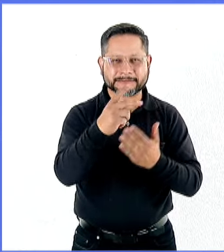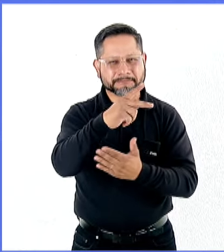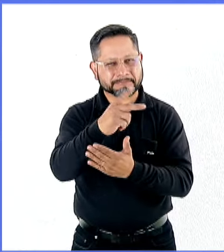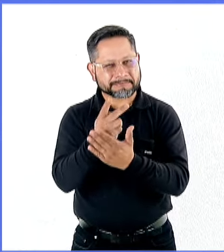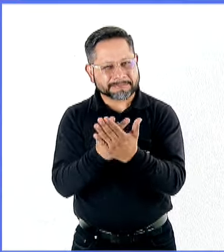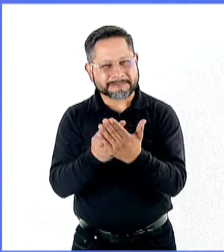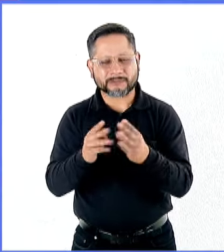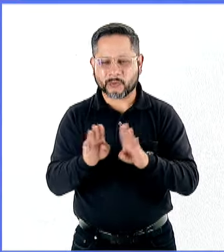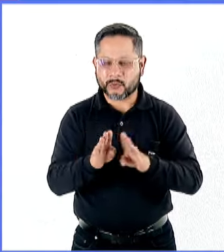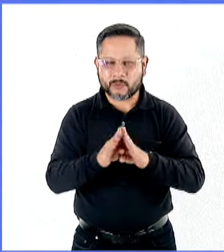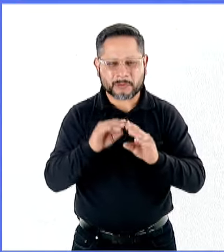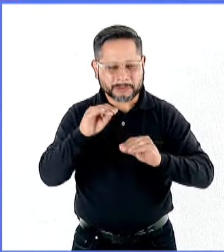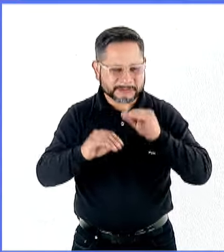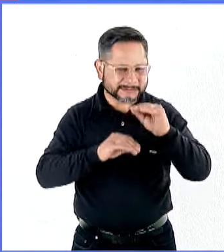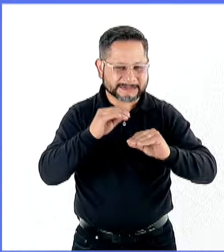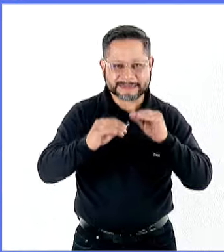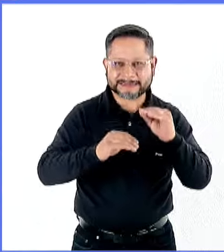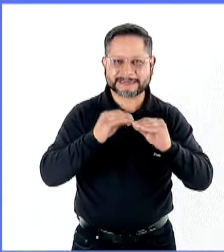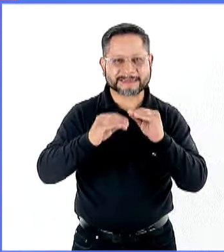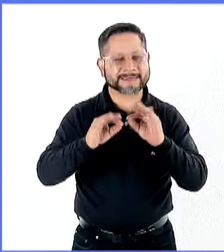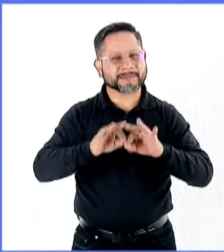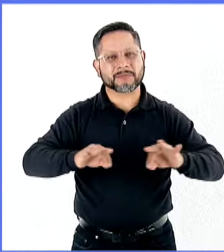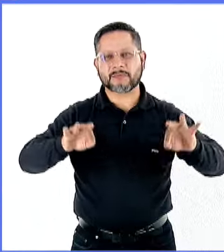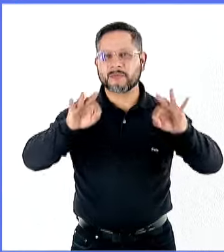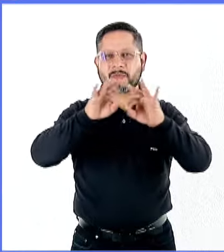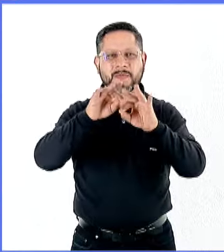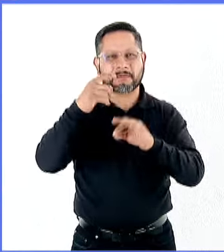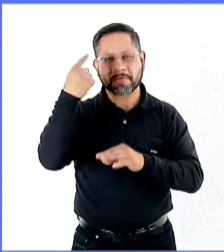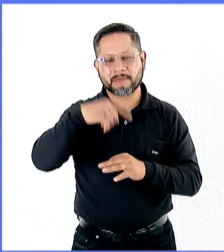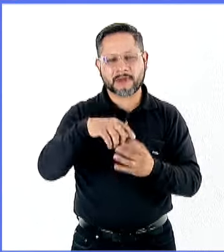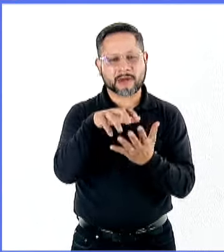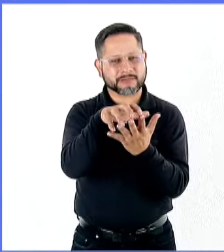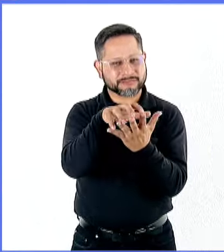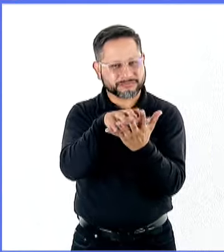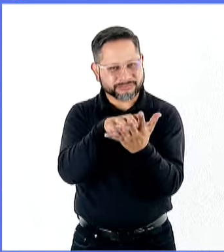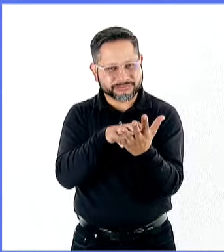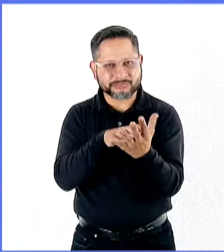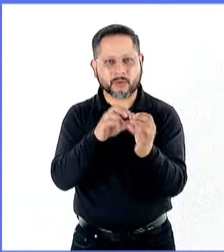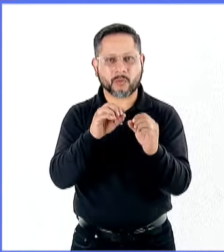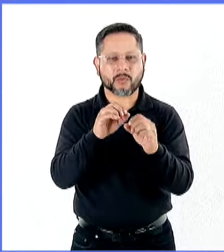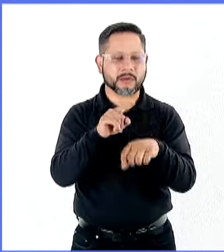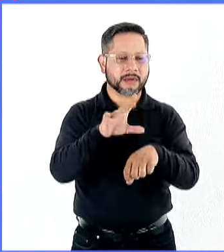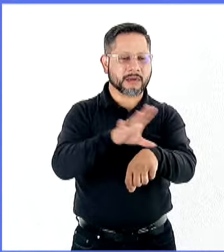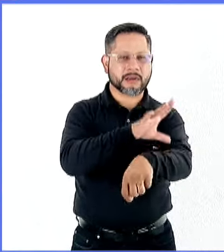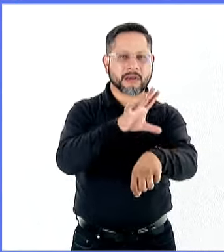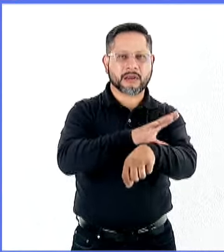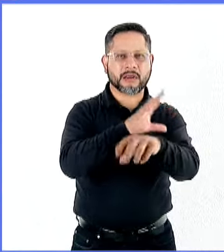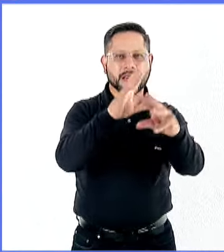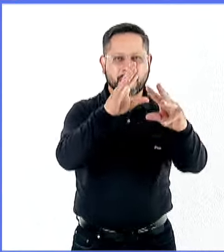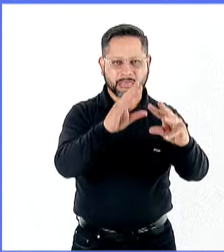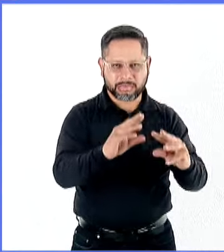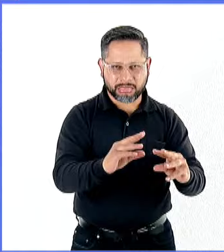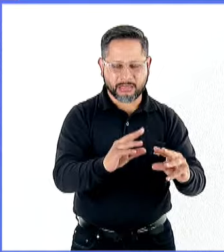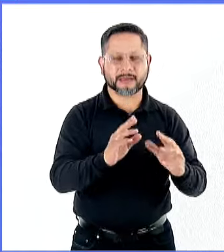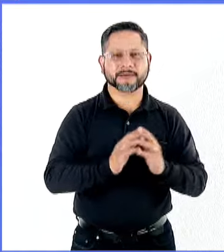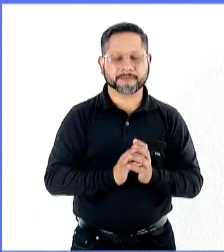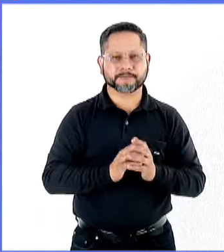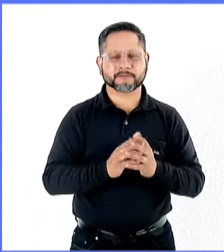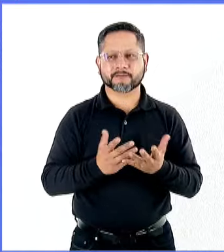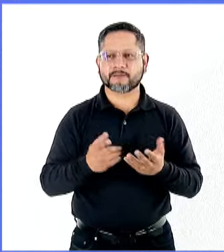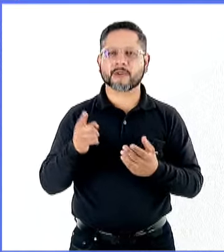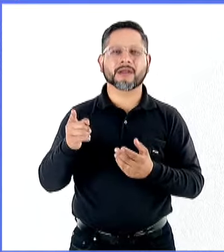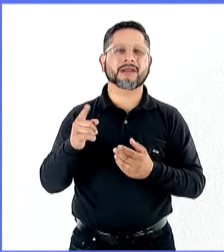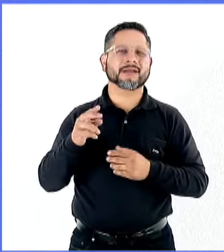Justo en eso estaba pensando, se requiere de intereses o aportaciones, participación de la iniciativa